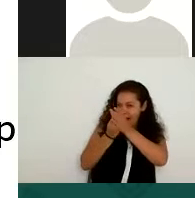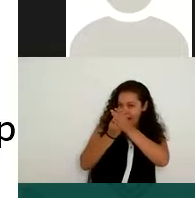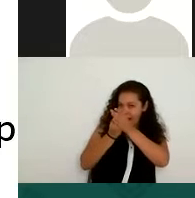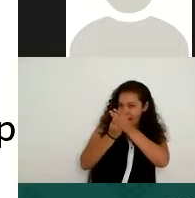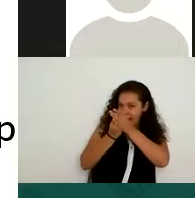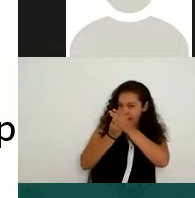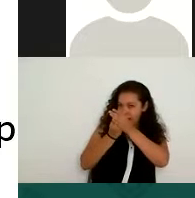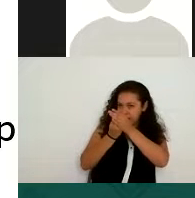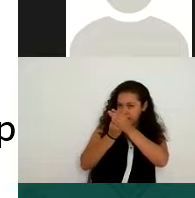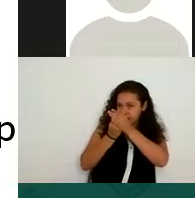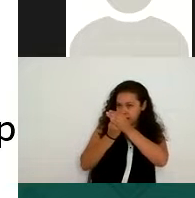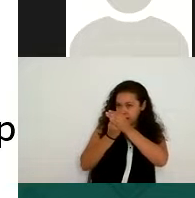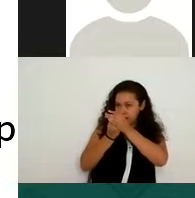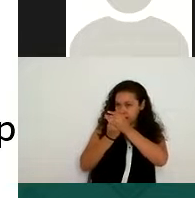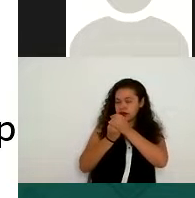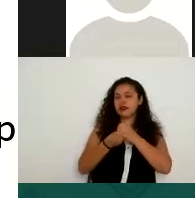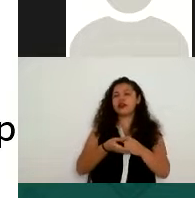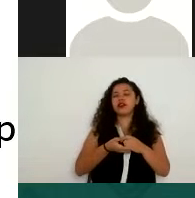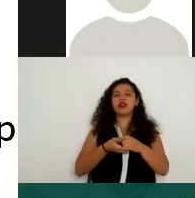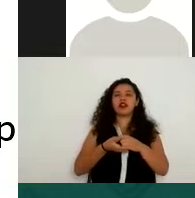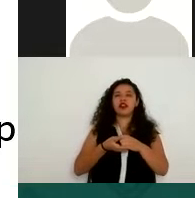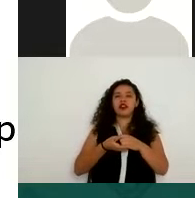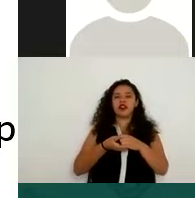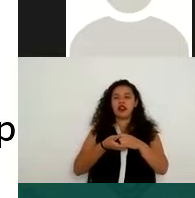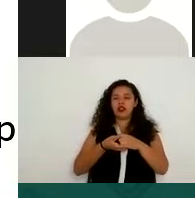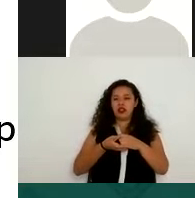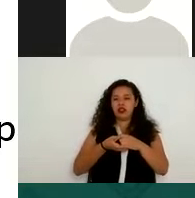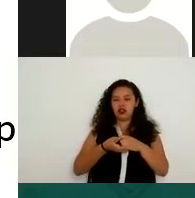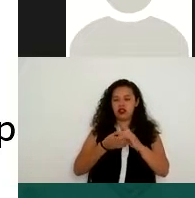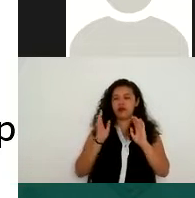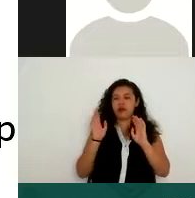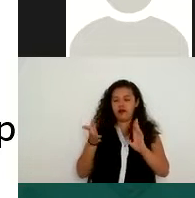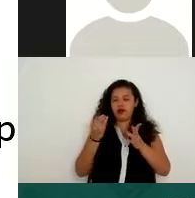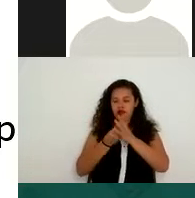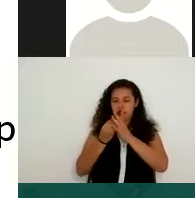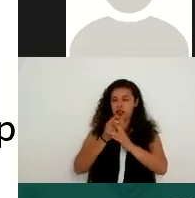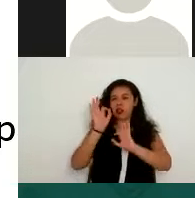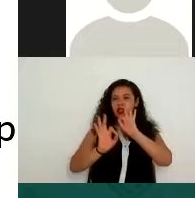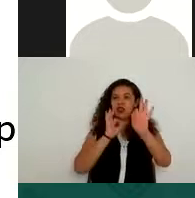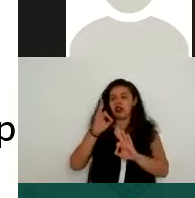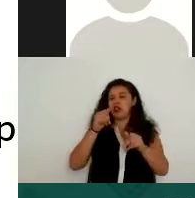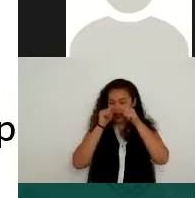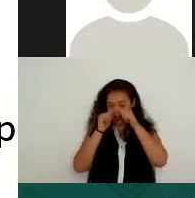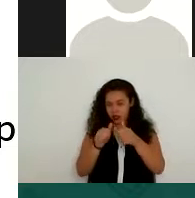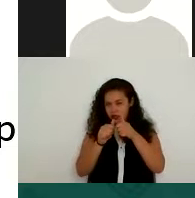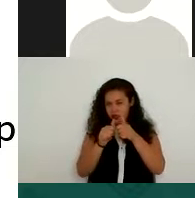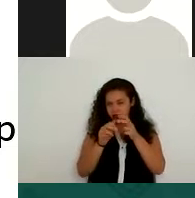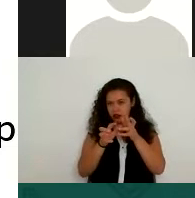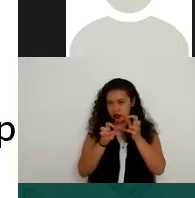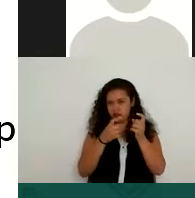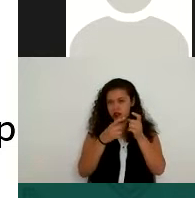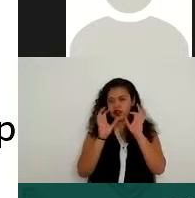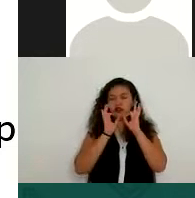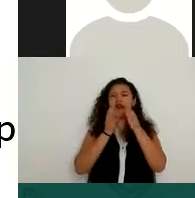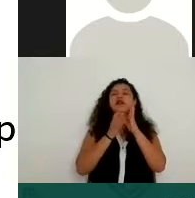aquí ya se vuelve lo que menciona, ¿no? El tratamiento y hay que darle también este tema de las medidas de seguridad, ¿no?